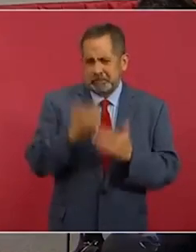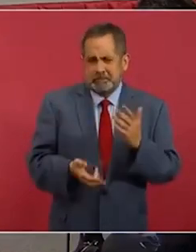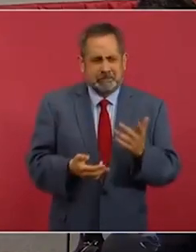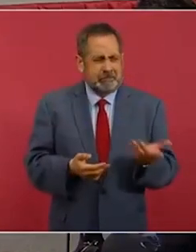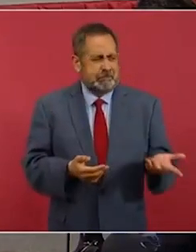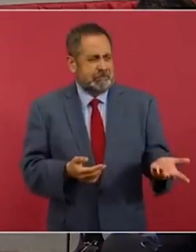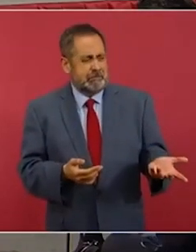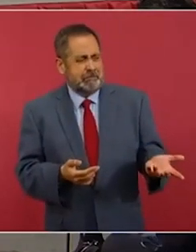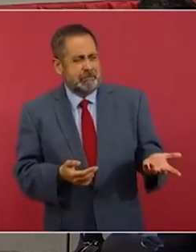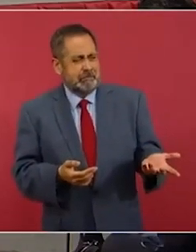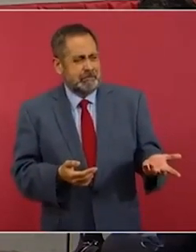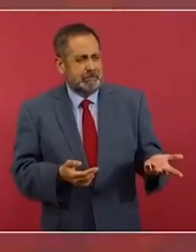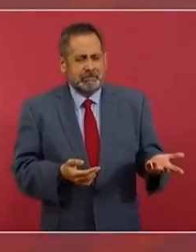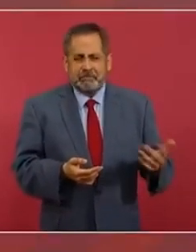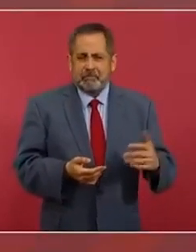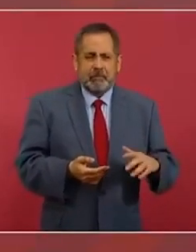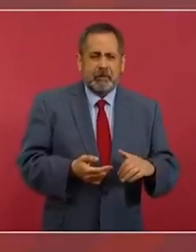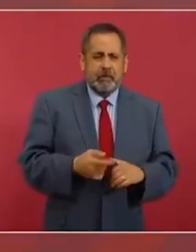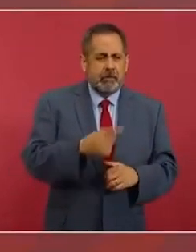conservadurismo